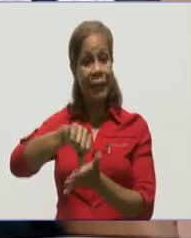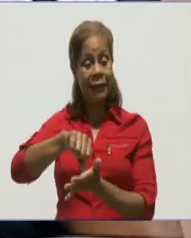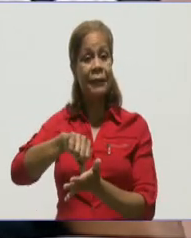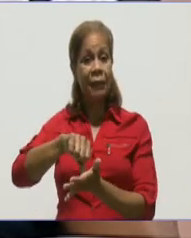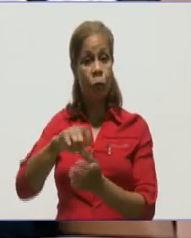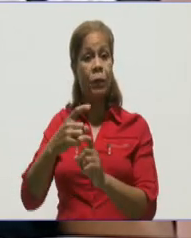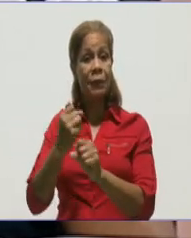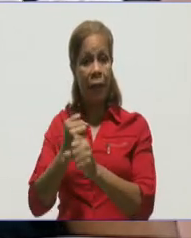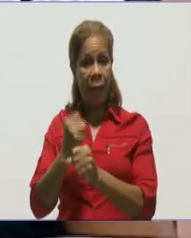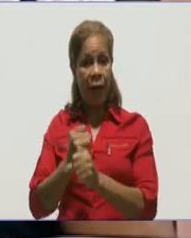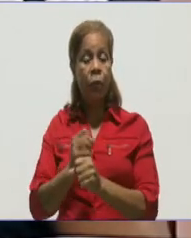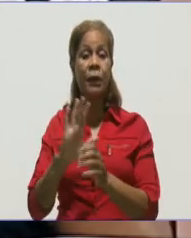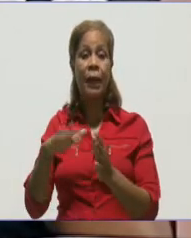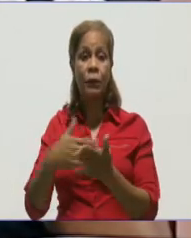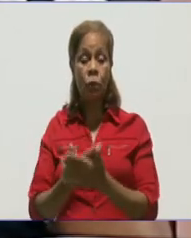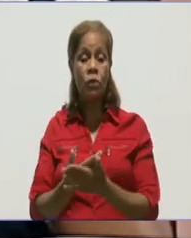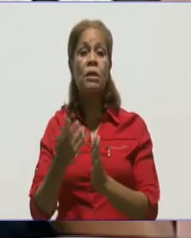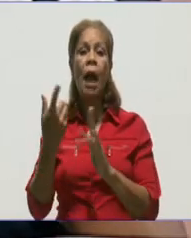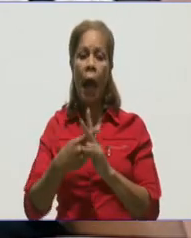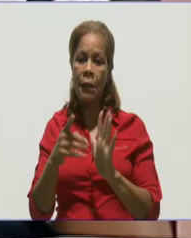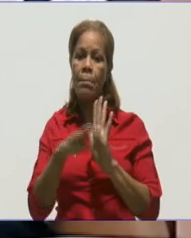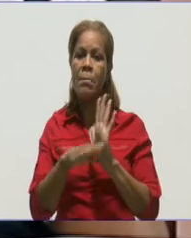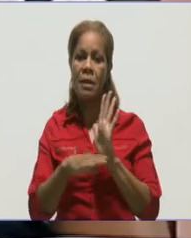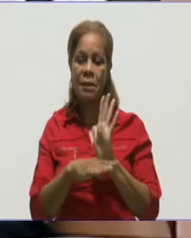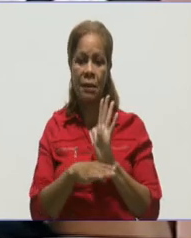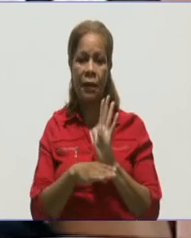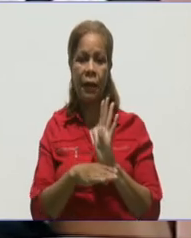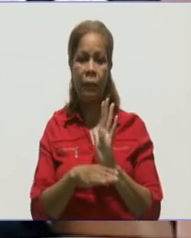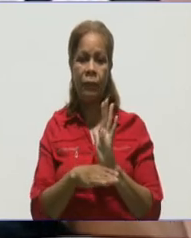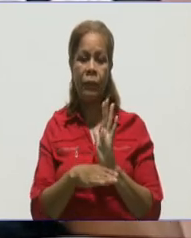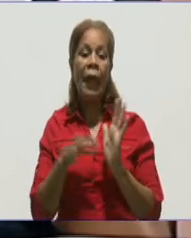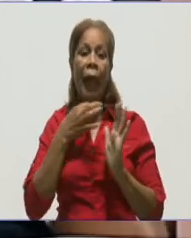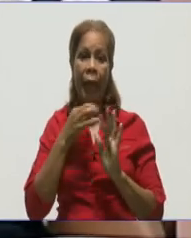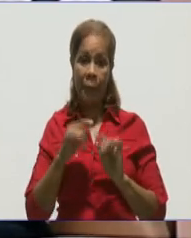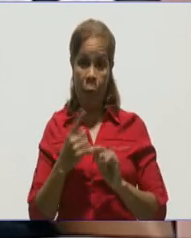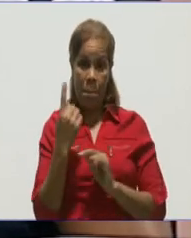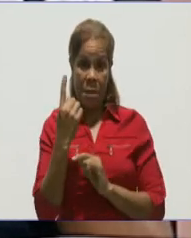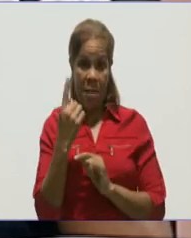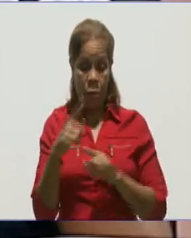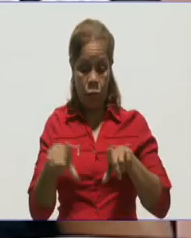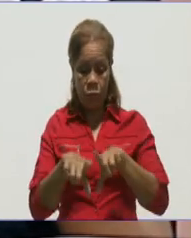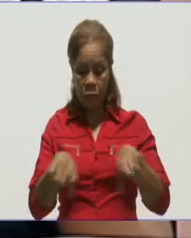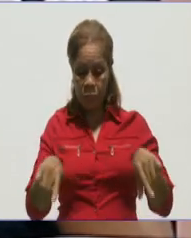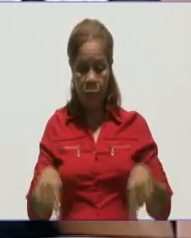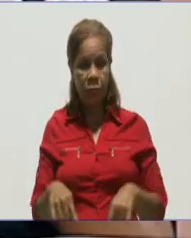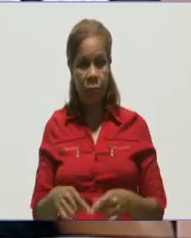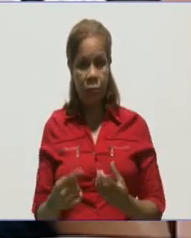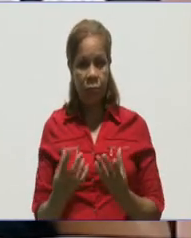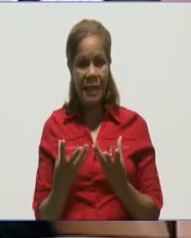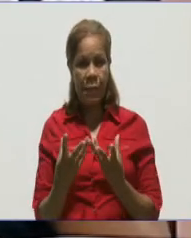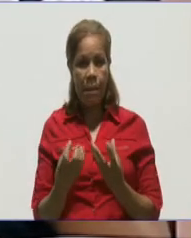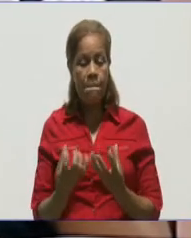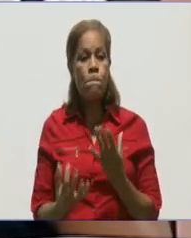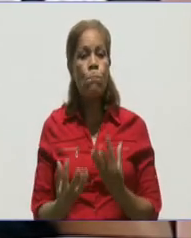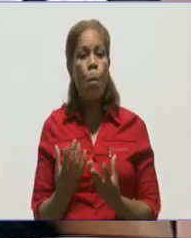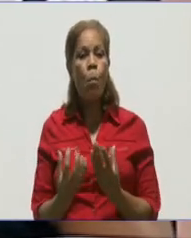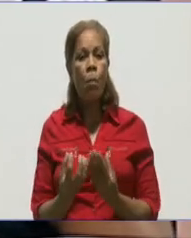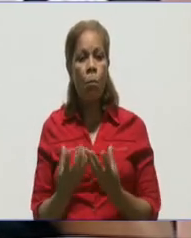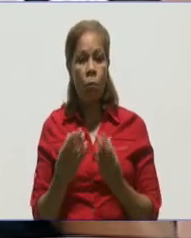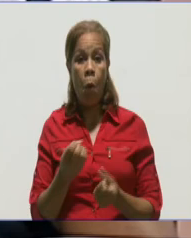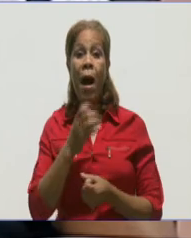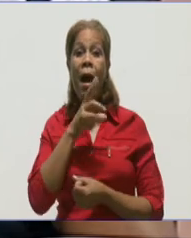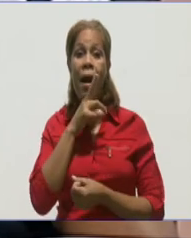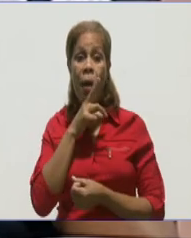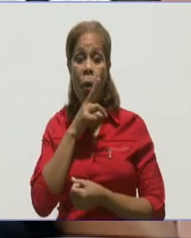complicado. Entonces, existen medidas para evitar eso. Está el paso podálico. Es decir, el paso podálico donde a las personas se les echa la